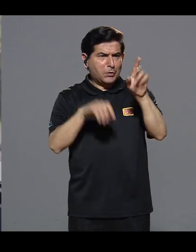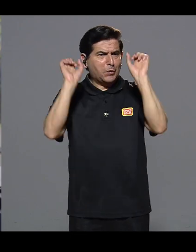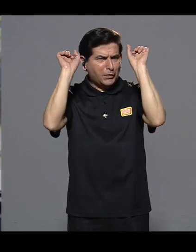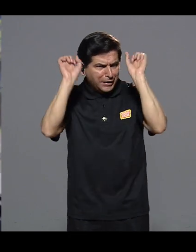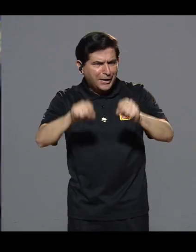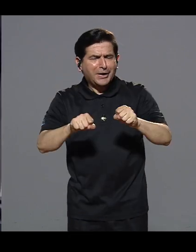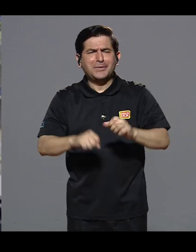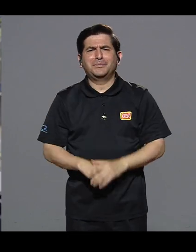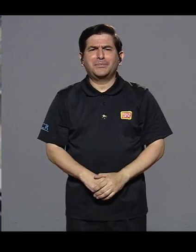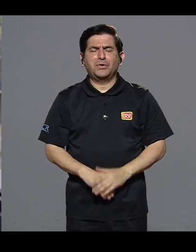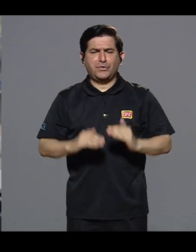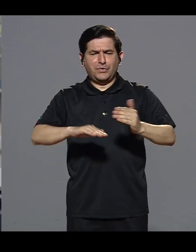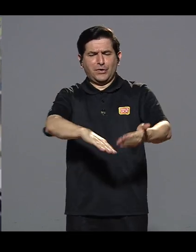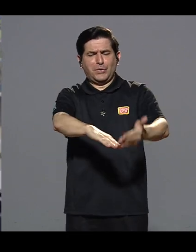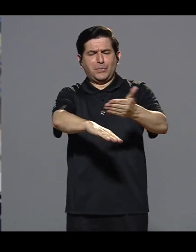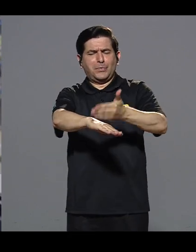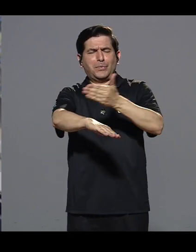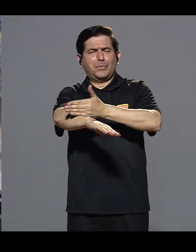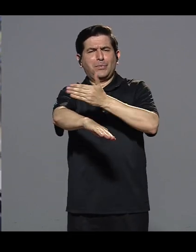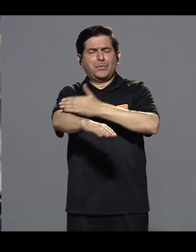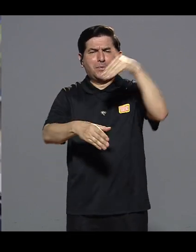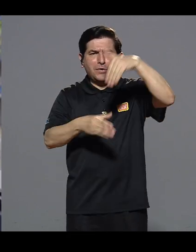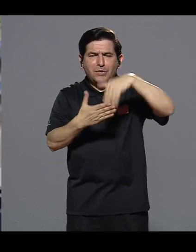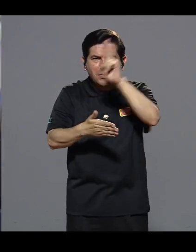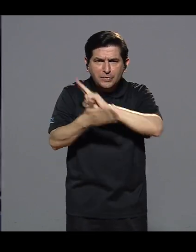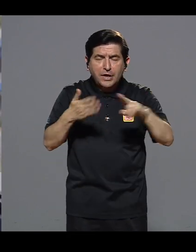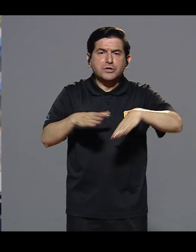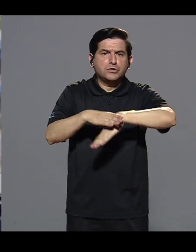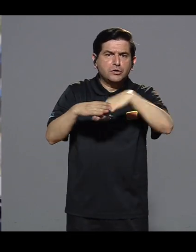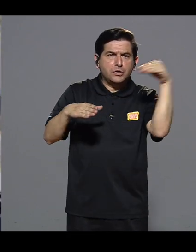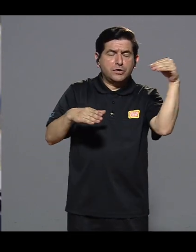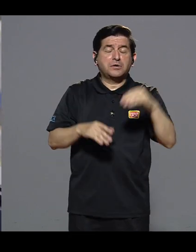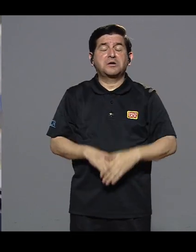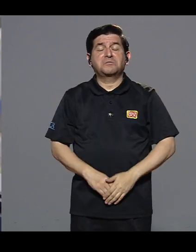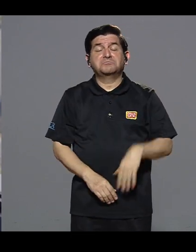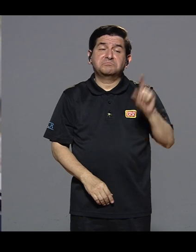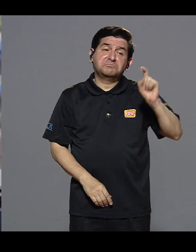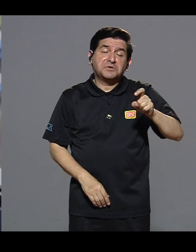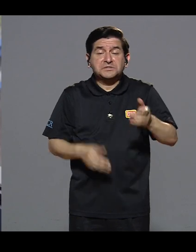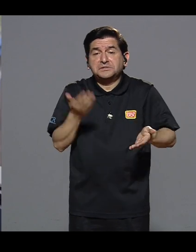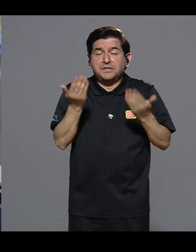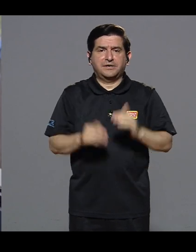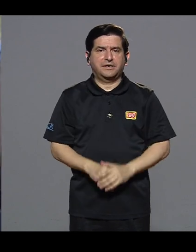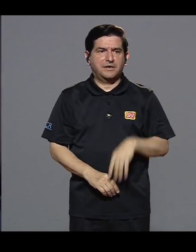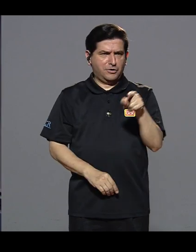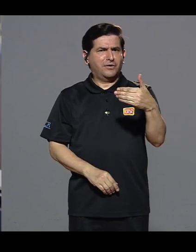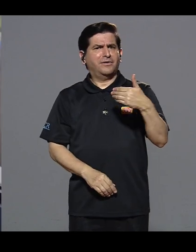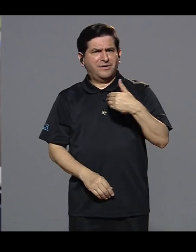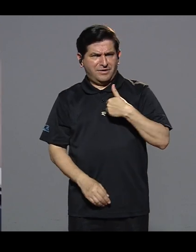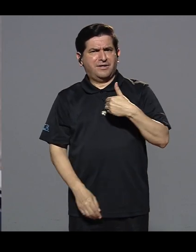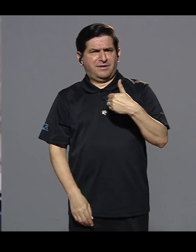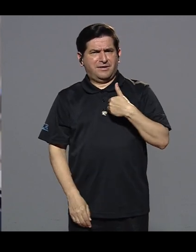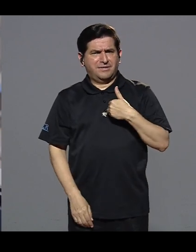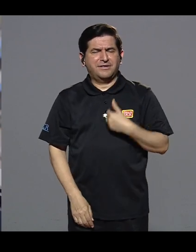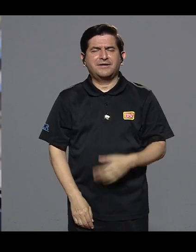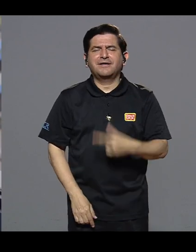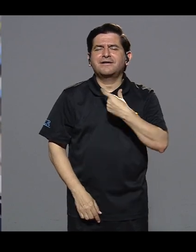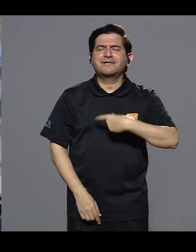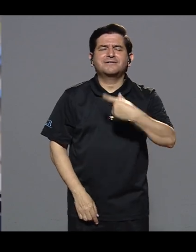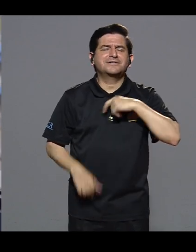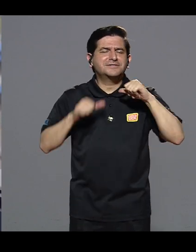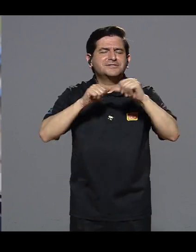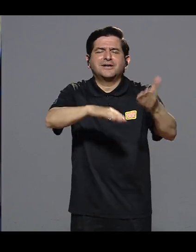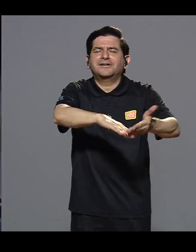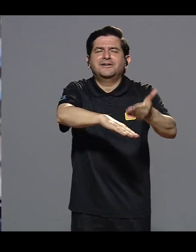Yo estoy segura que él puede llegar a ascender acá dentro de la universidad y externamente si fuera el caso, porque él